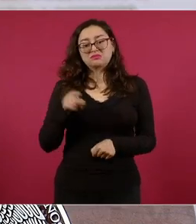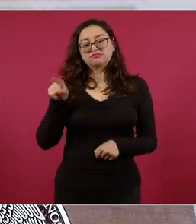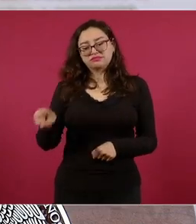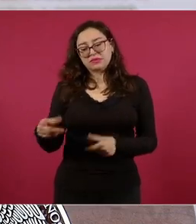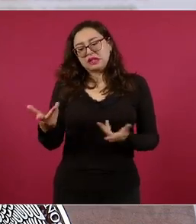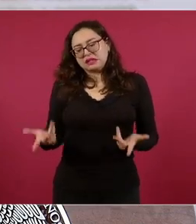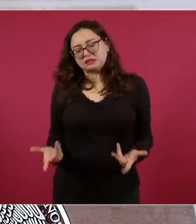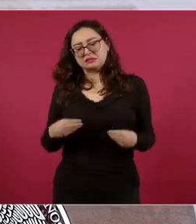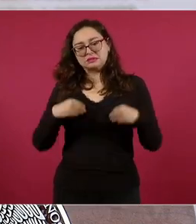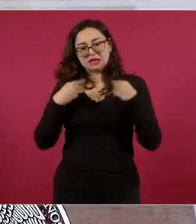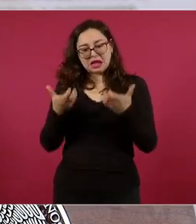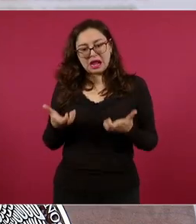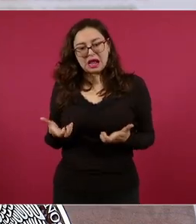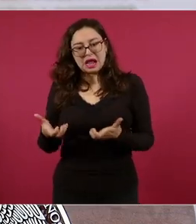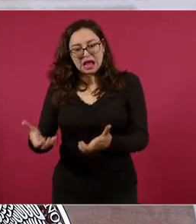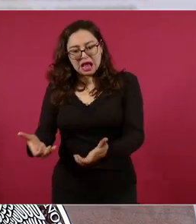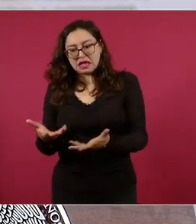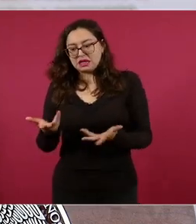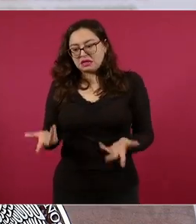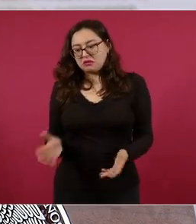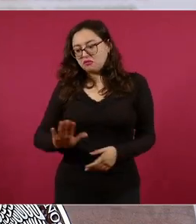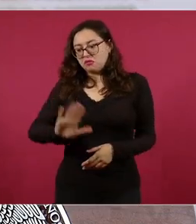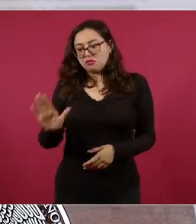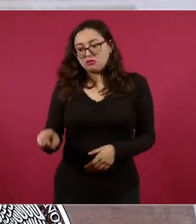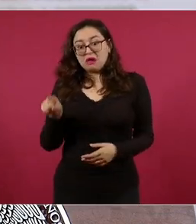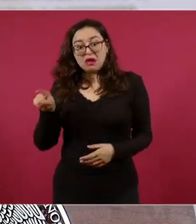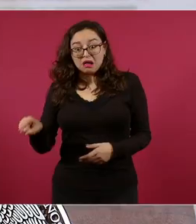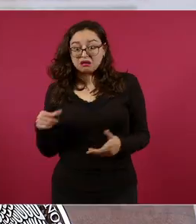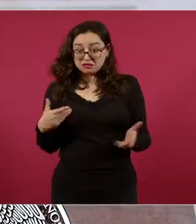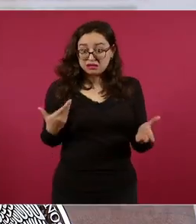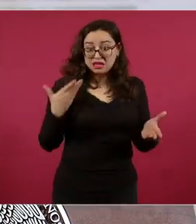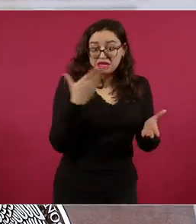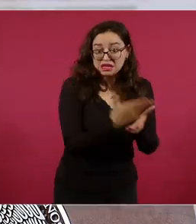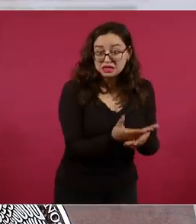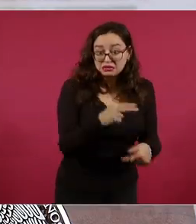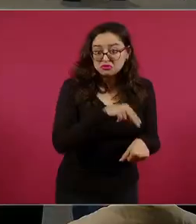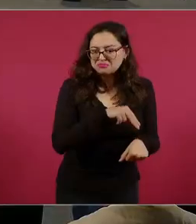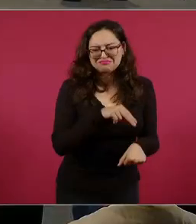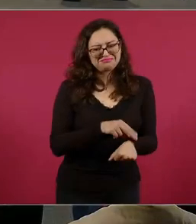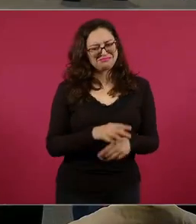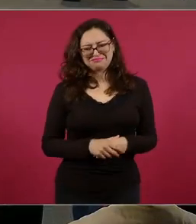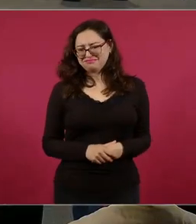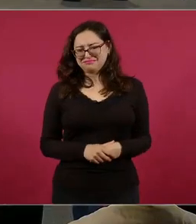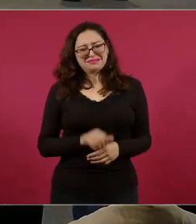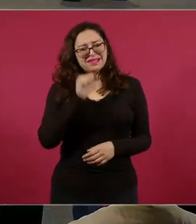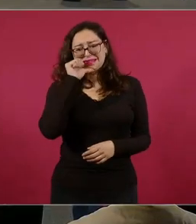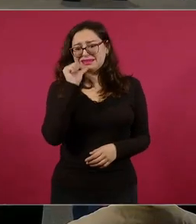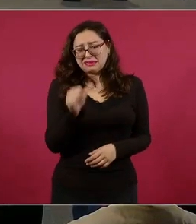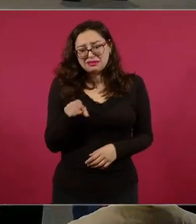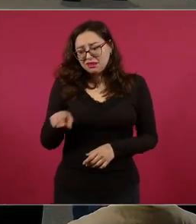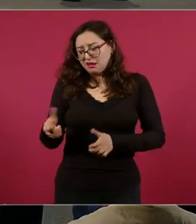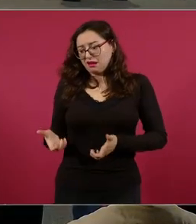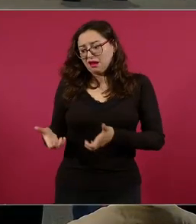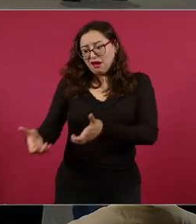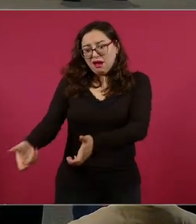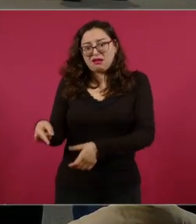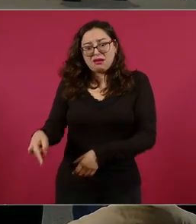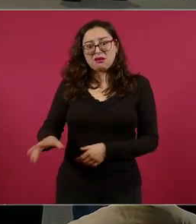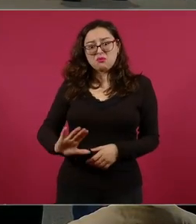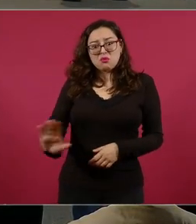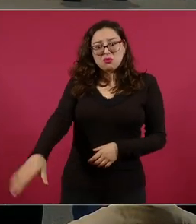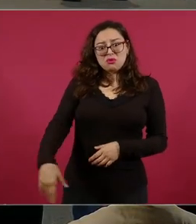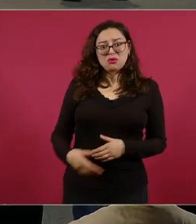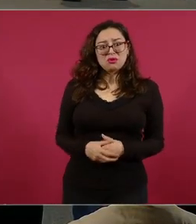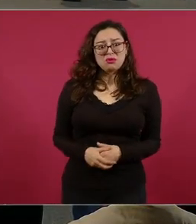en la calle y no acudió a la clínica del IMSS, según reportes de la Fiscalía del estado de Nuevo León. Y hay que